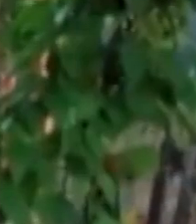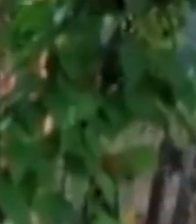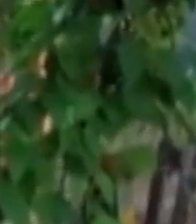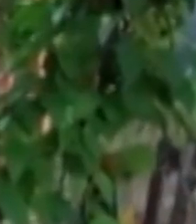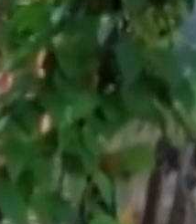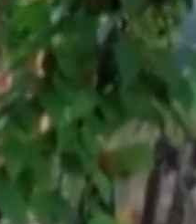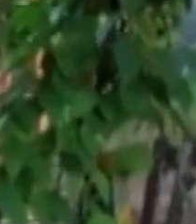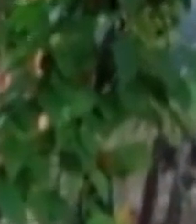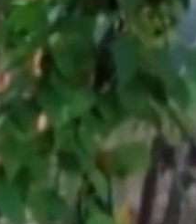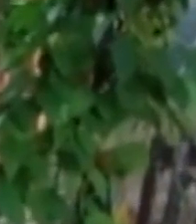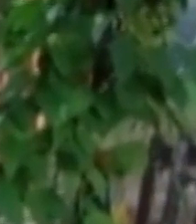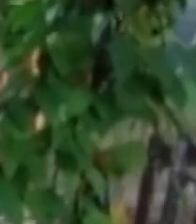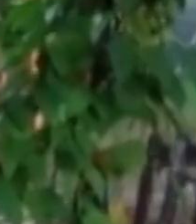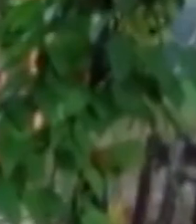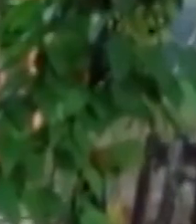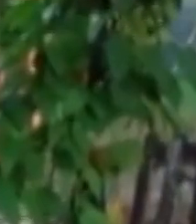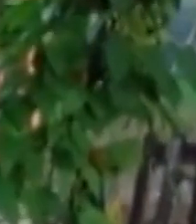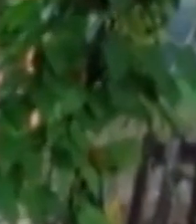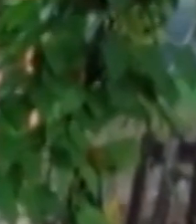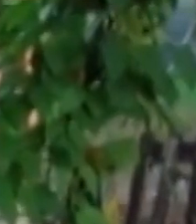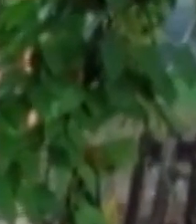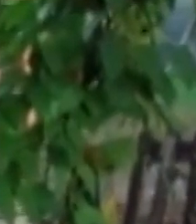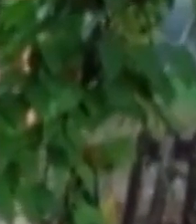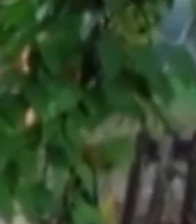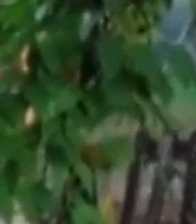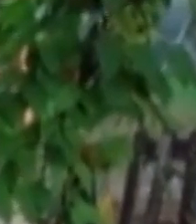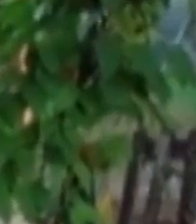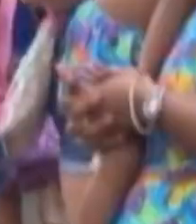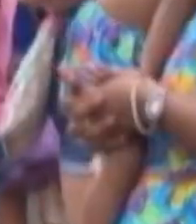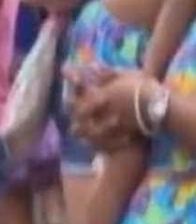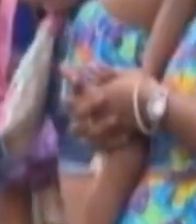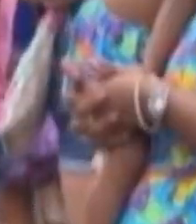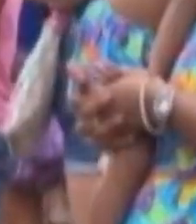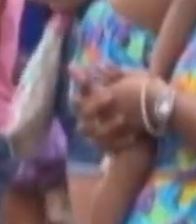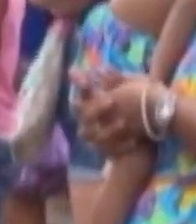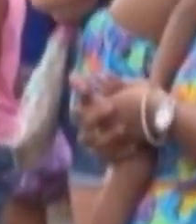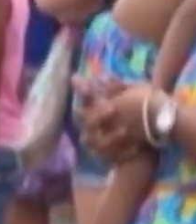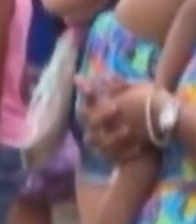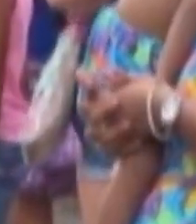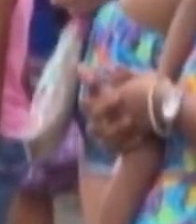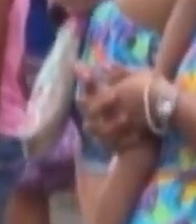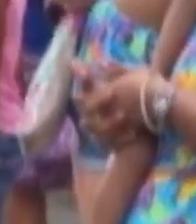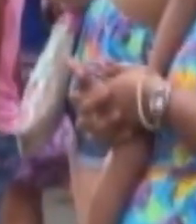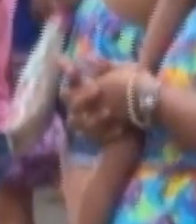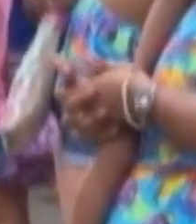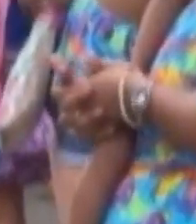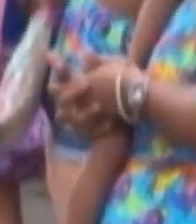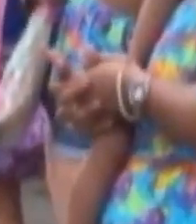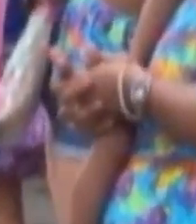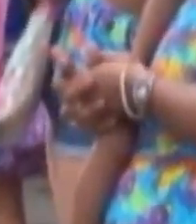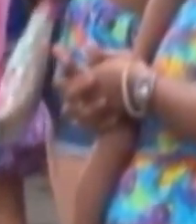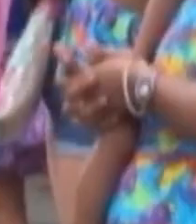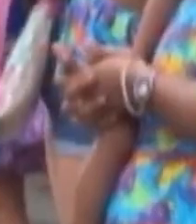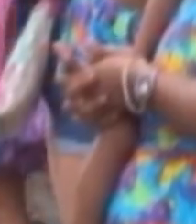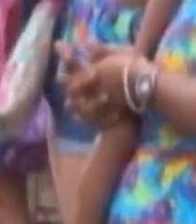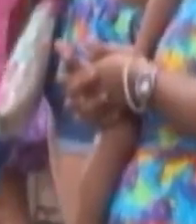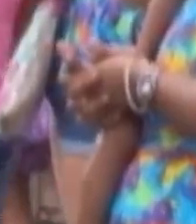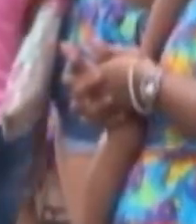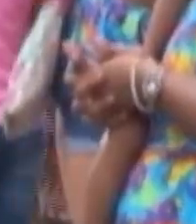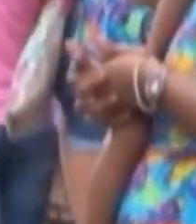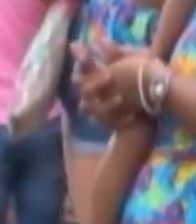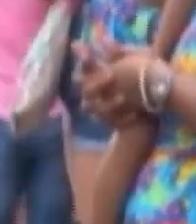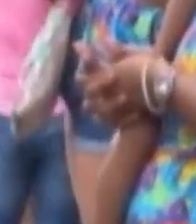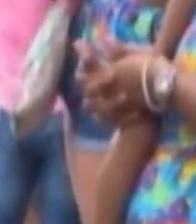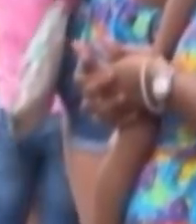Limón el miércoles 12 a las 9 y 30 de la noche con repetición el sábado 15 a las 7 de la mañana